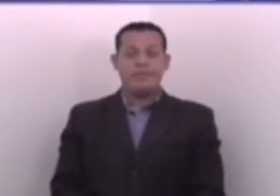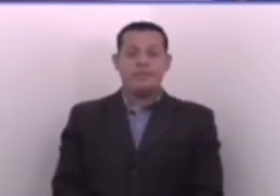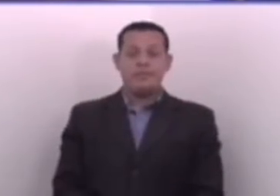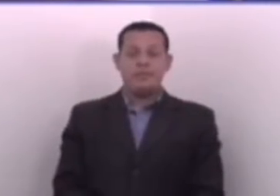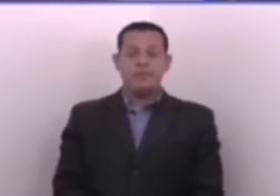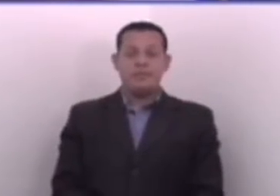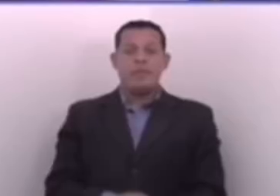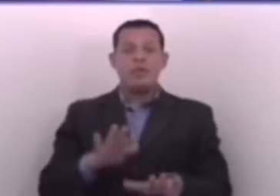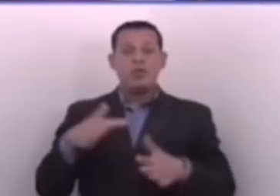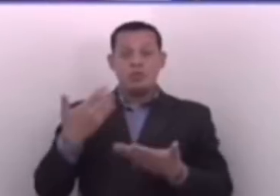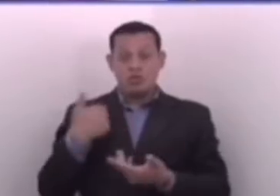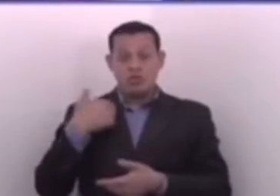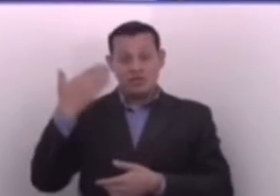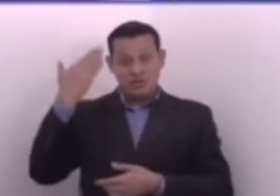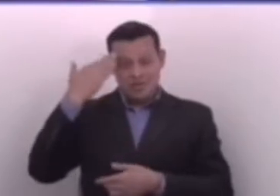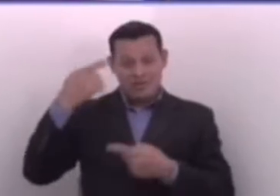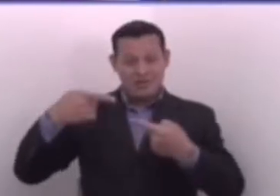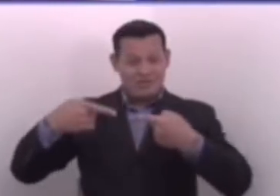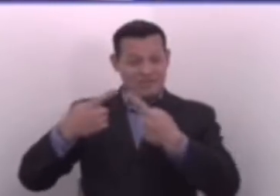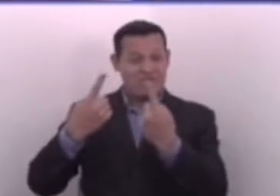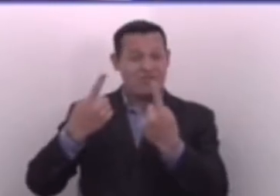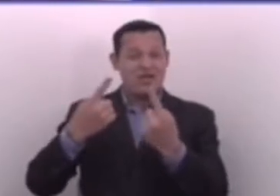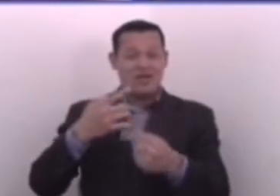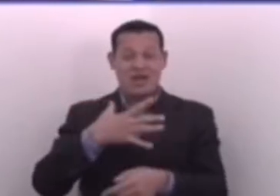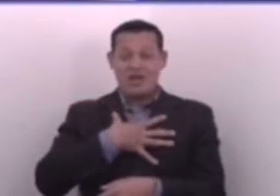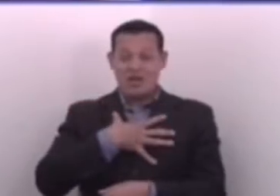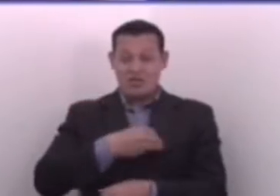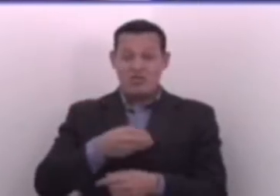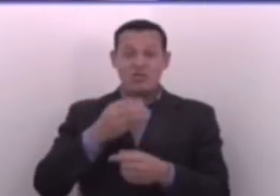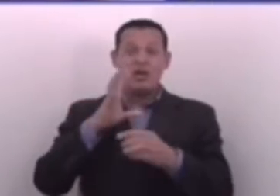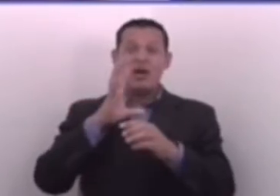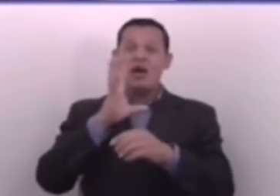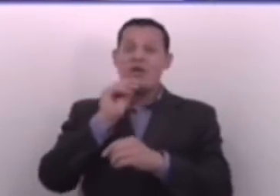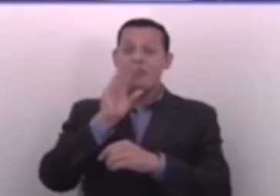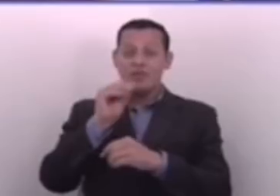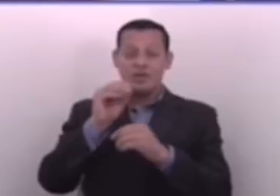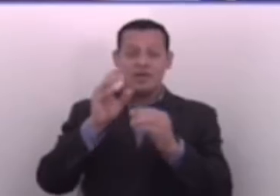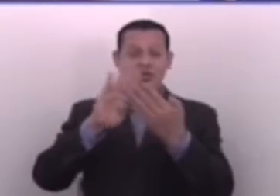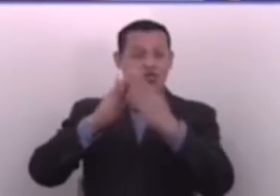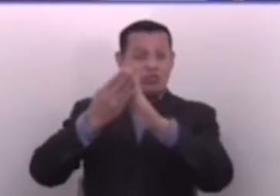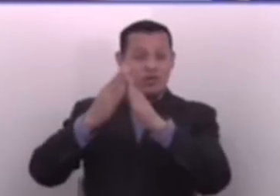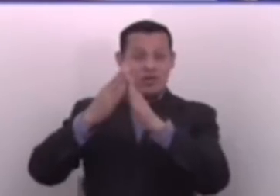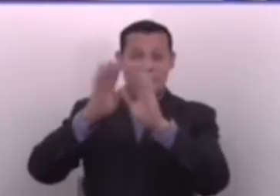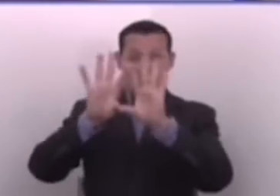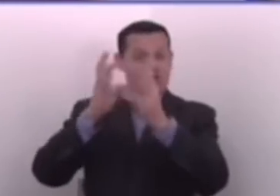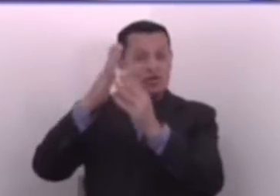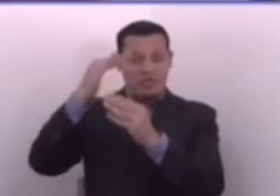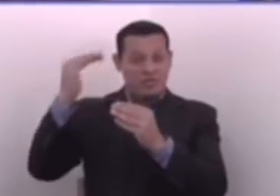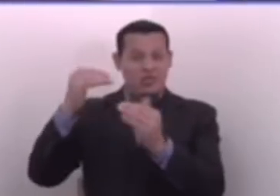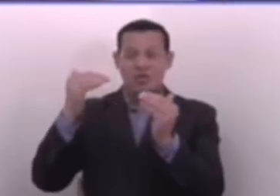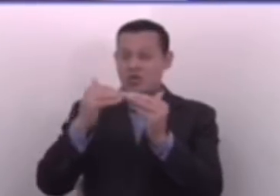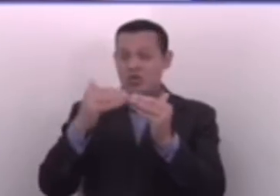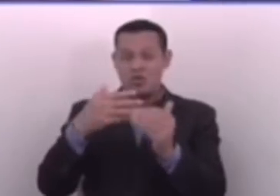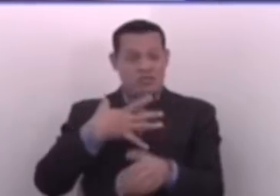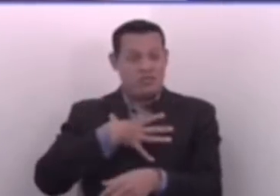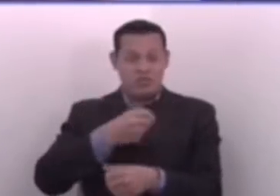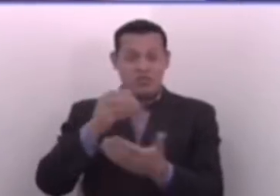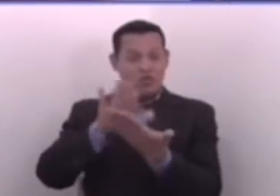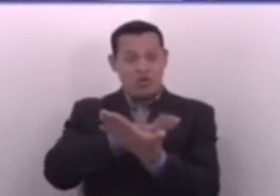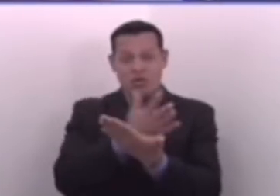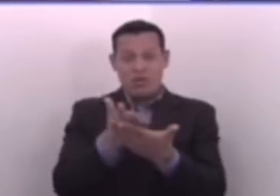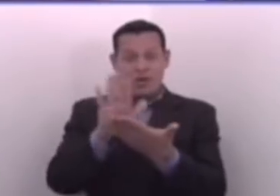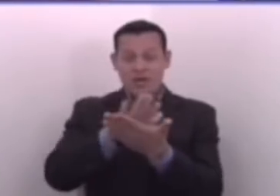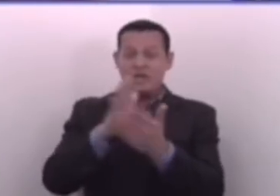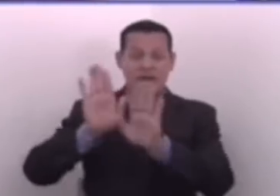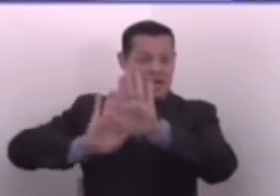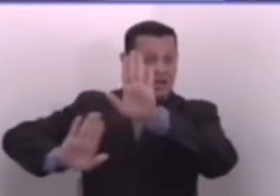Como yo sé que a la oposición le encanta hablarle a la comunidad internacional, me gustaría también que compartan las